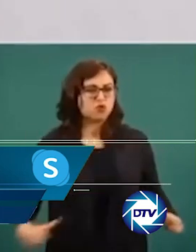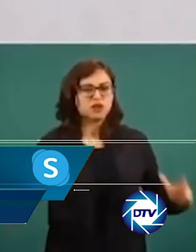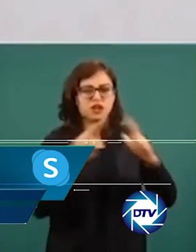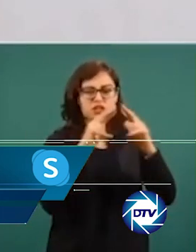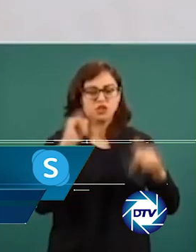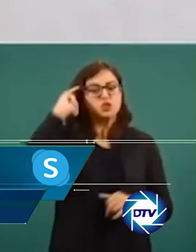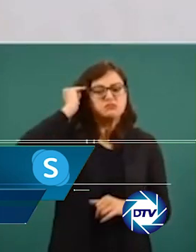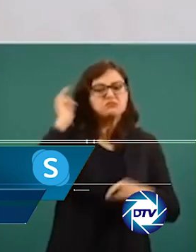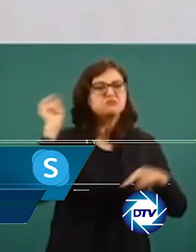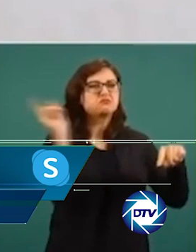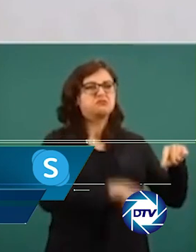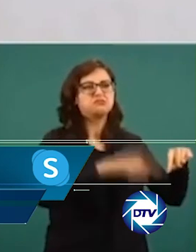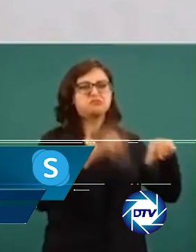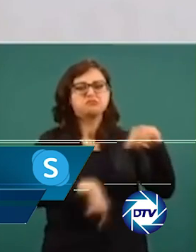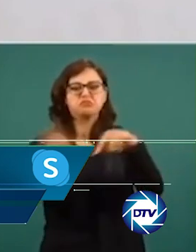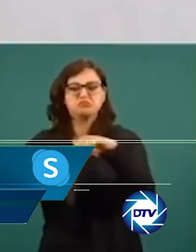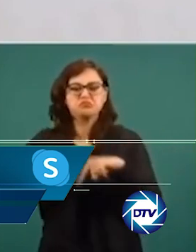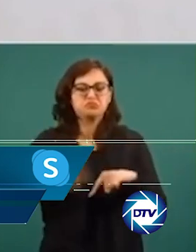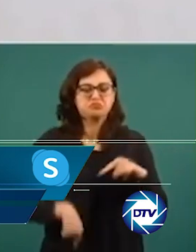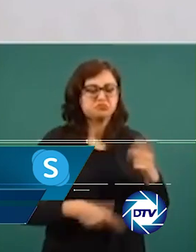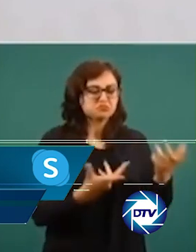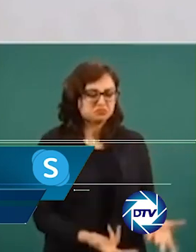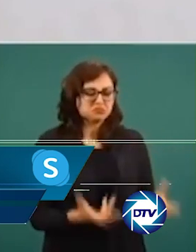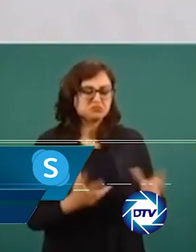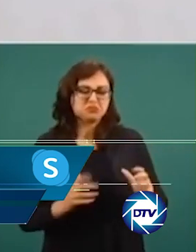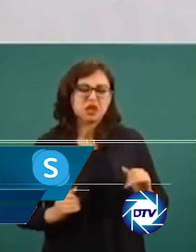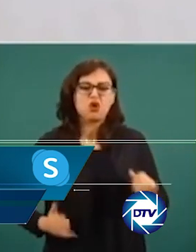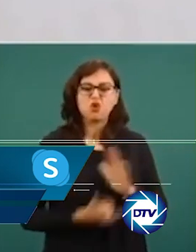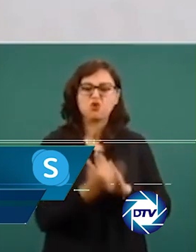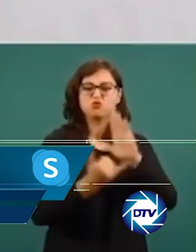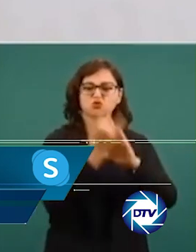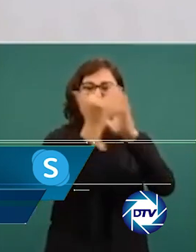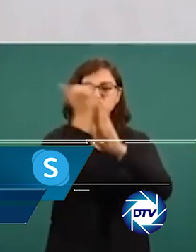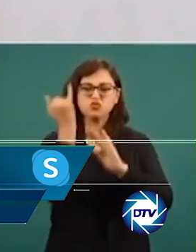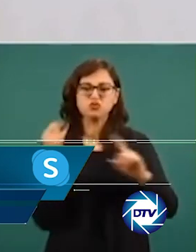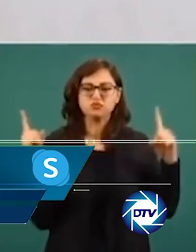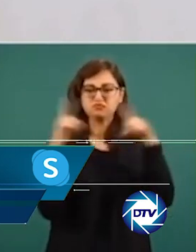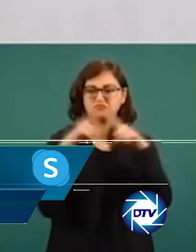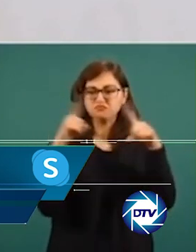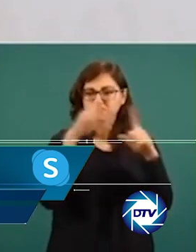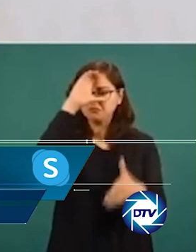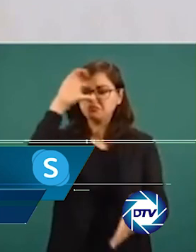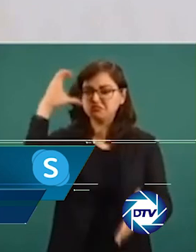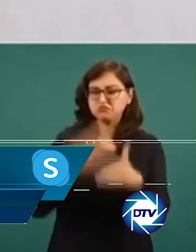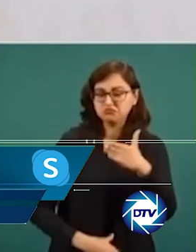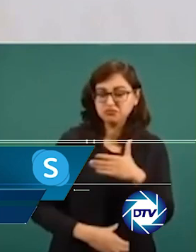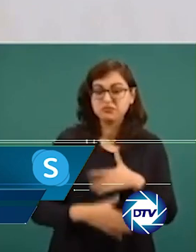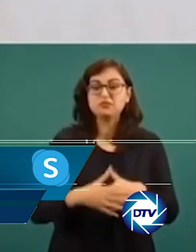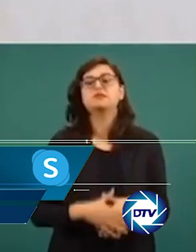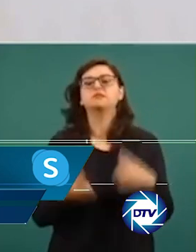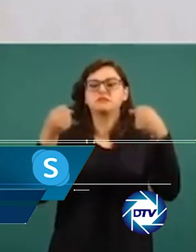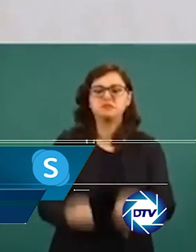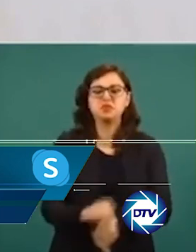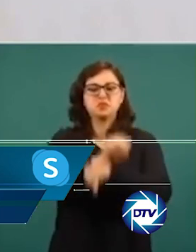cuestionado al respecto, el presidente de México rechazó que una tercera parte del territorio esté controlado por organizaciones de